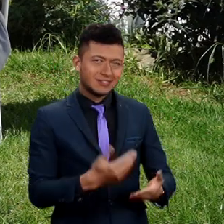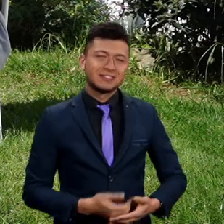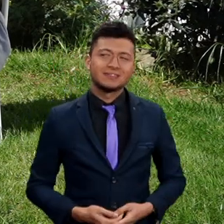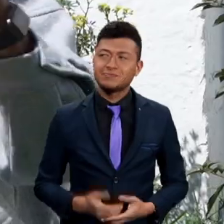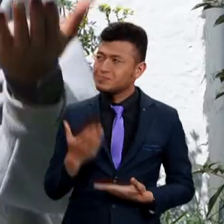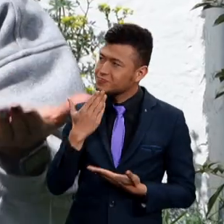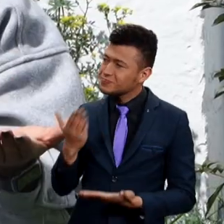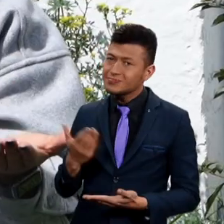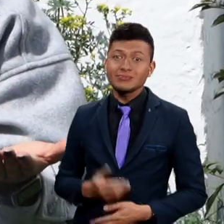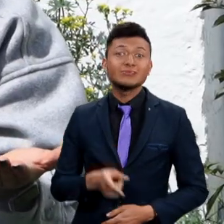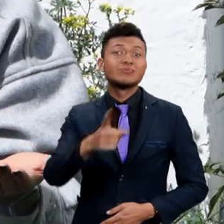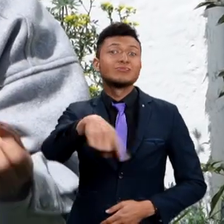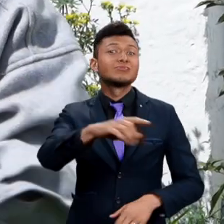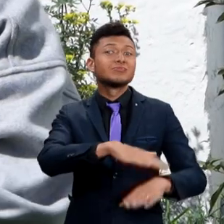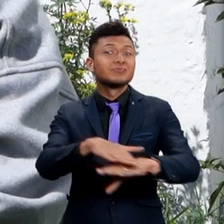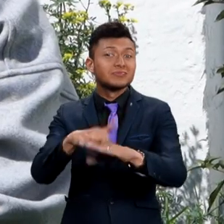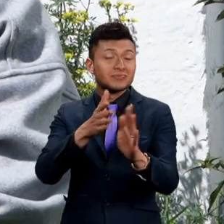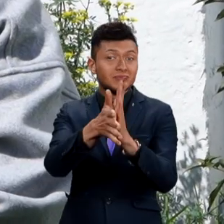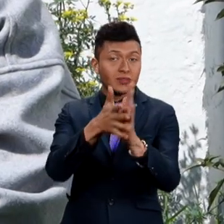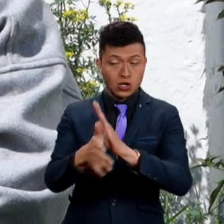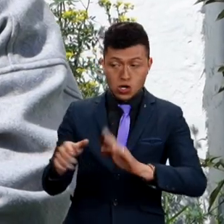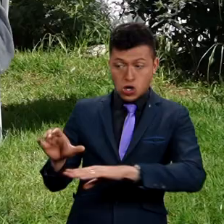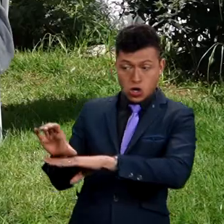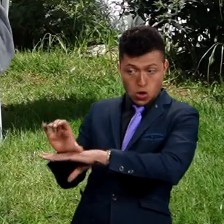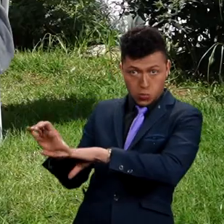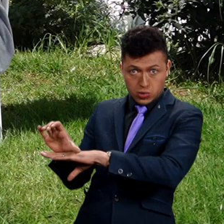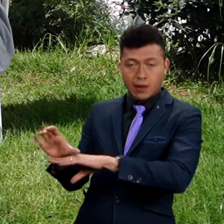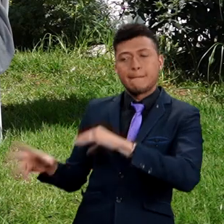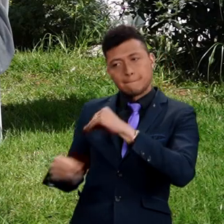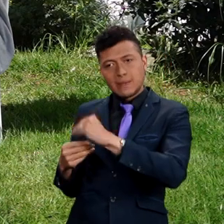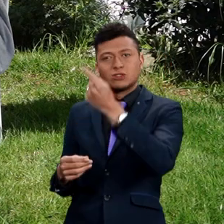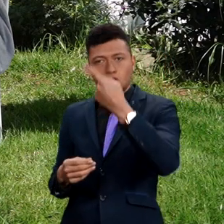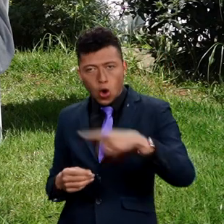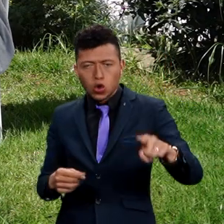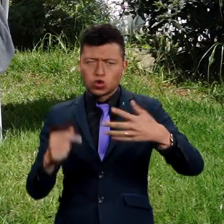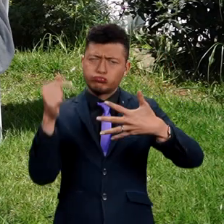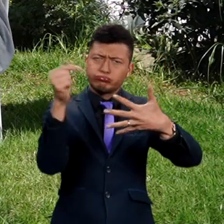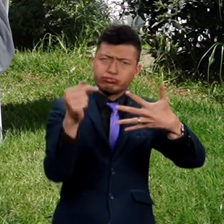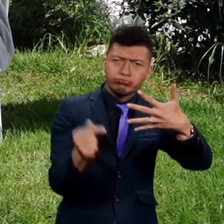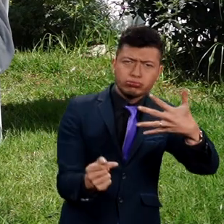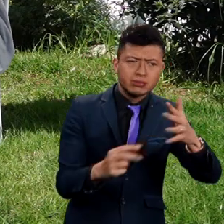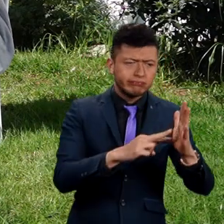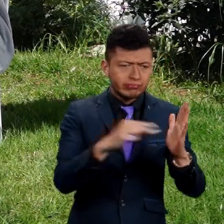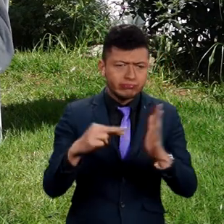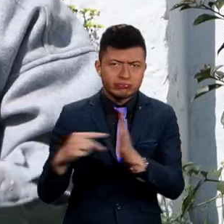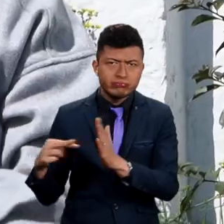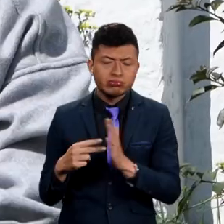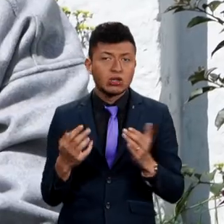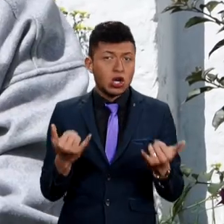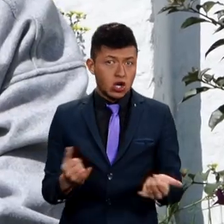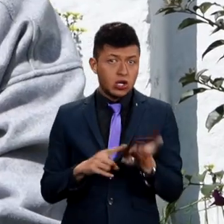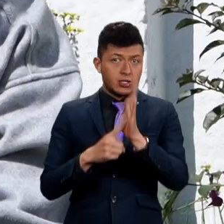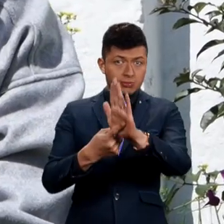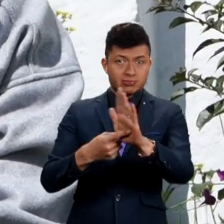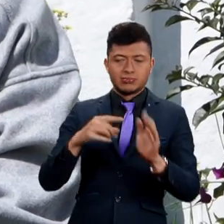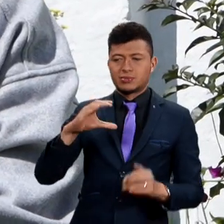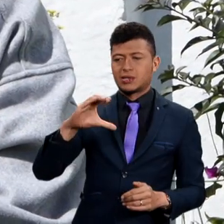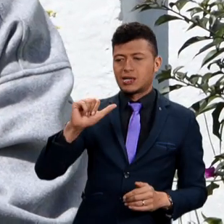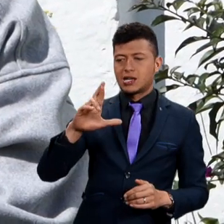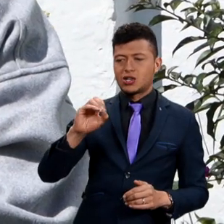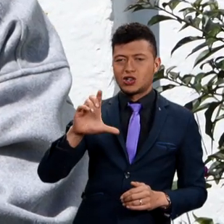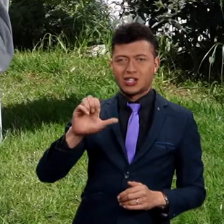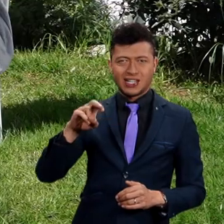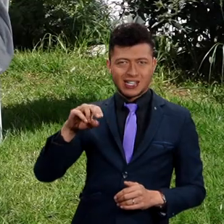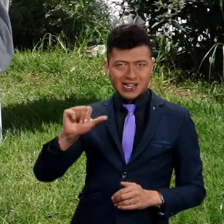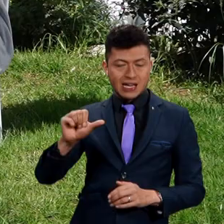hoy. Gracias. Y a ustedes les cuento que además de los computadores, existen otras alternativas y otros dispositivos. Por eso, hoy Carolina